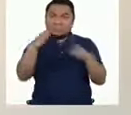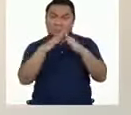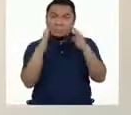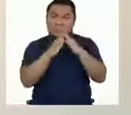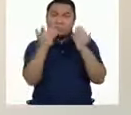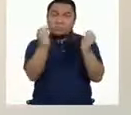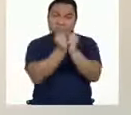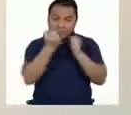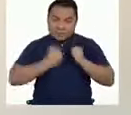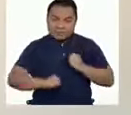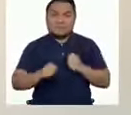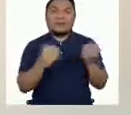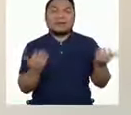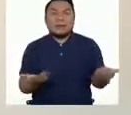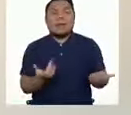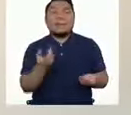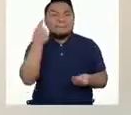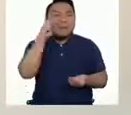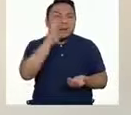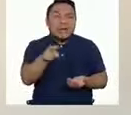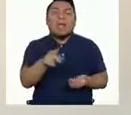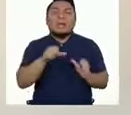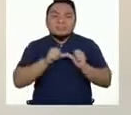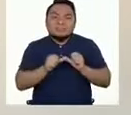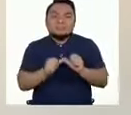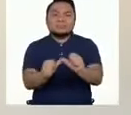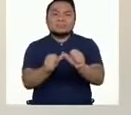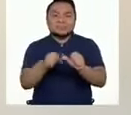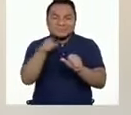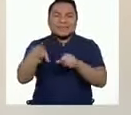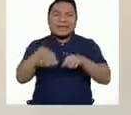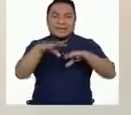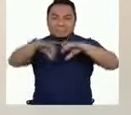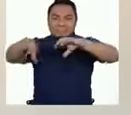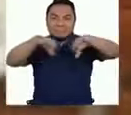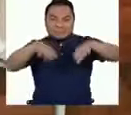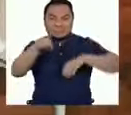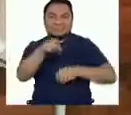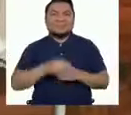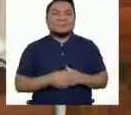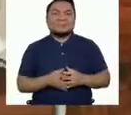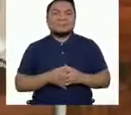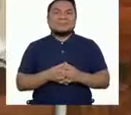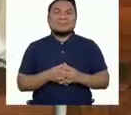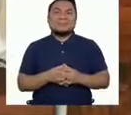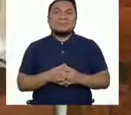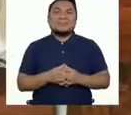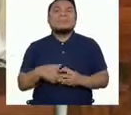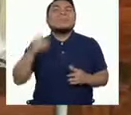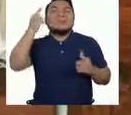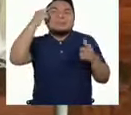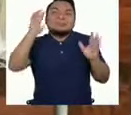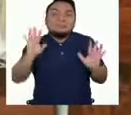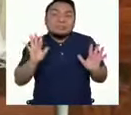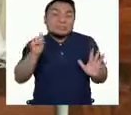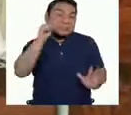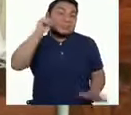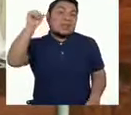realizar en casa con sus hijos e hijas para seguir desarrollando esta habilidad. Supongamos